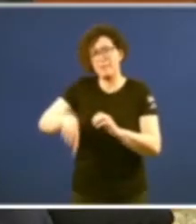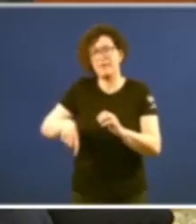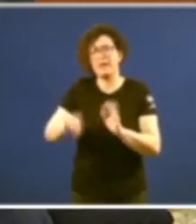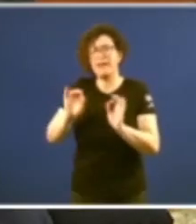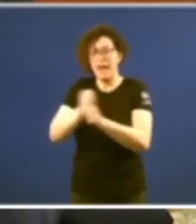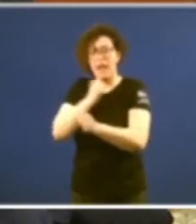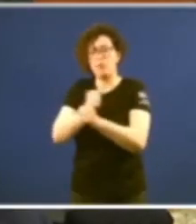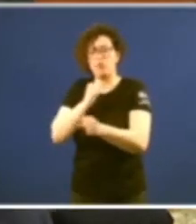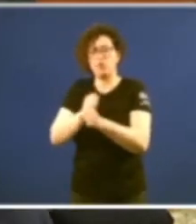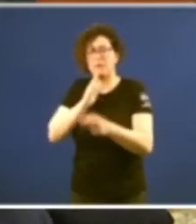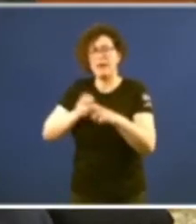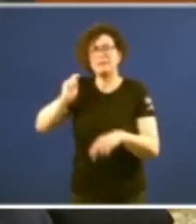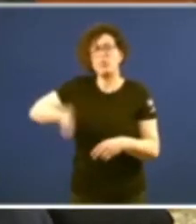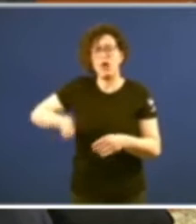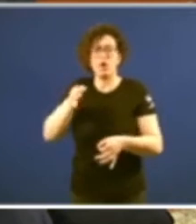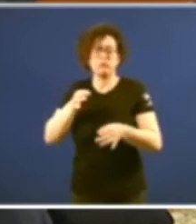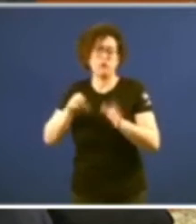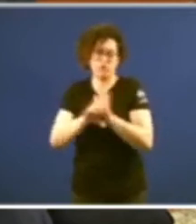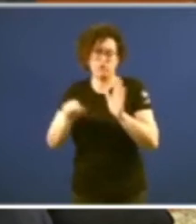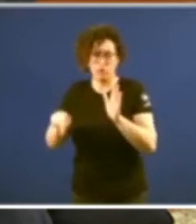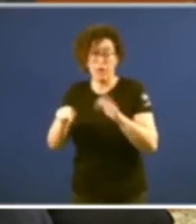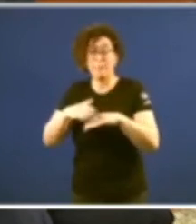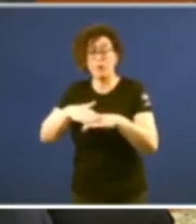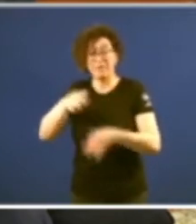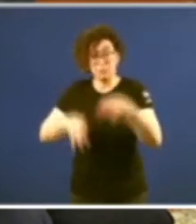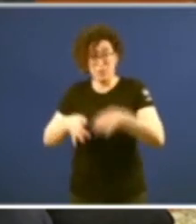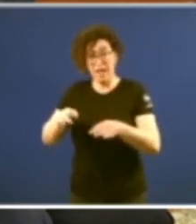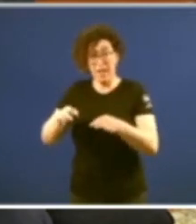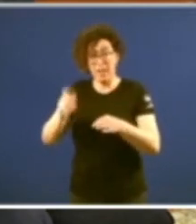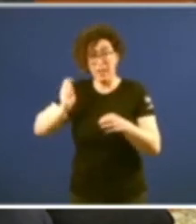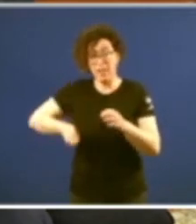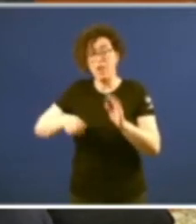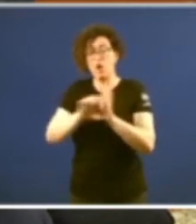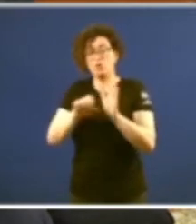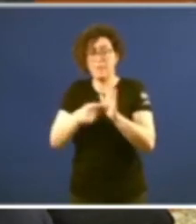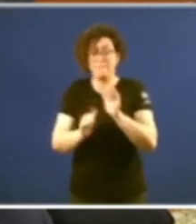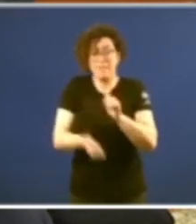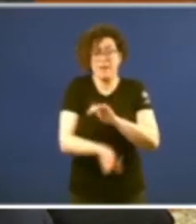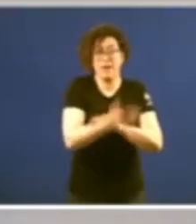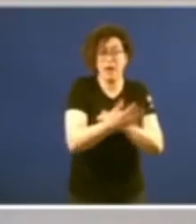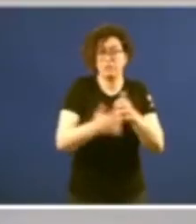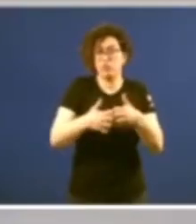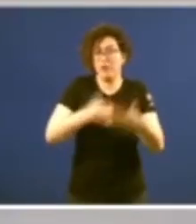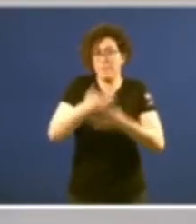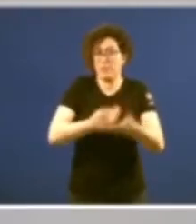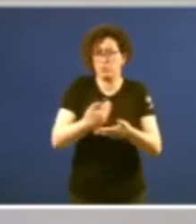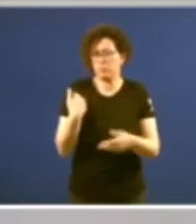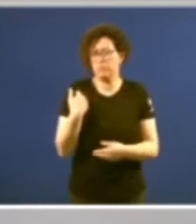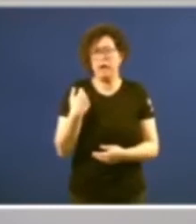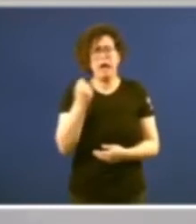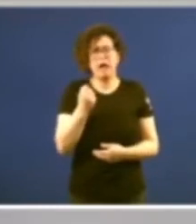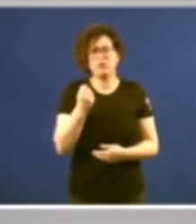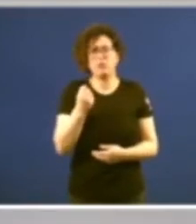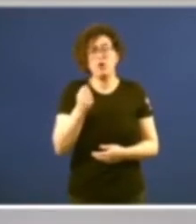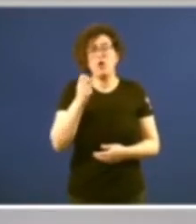labor do Tribunal Constitucional. Un Tribunal Constitucional que, desde a súa creación e posta en funcionamiento, allá por o 12 e